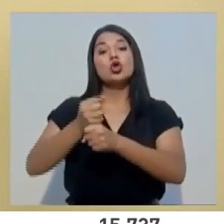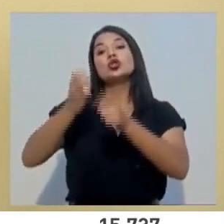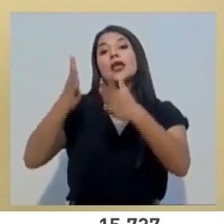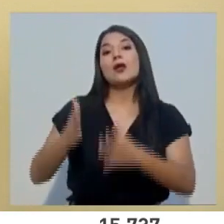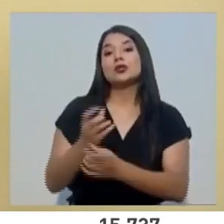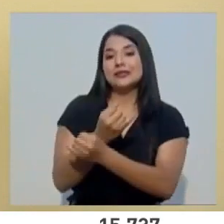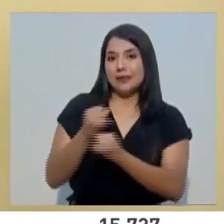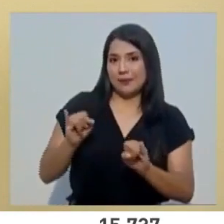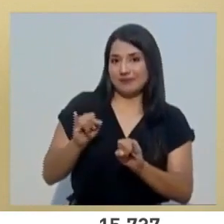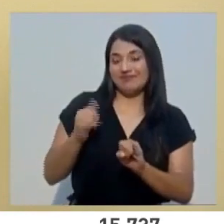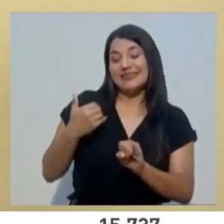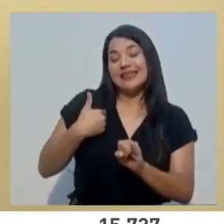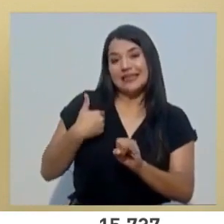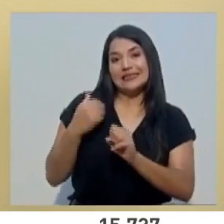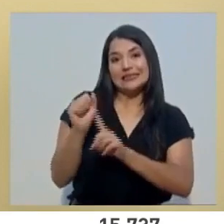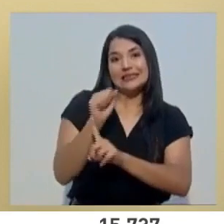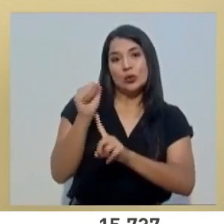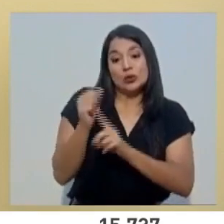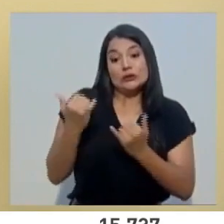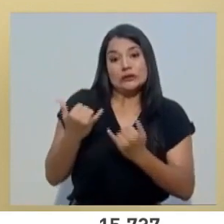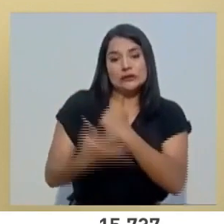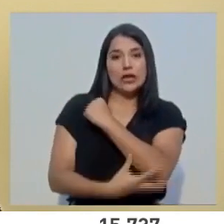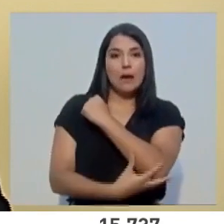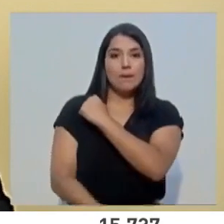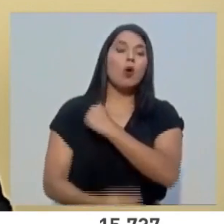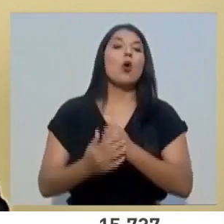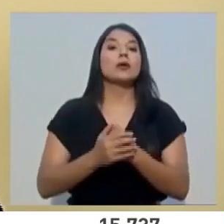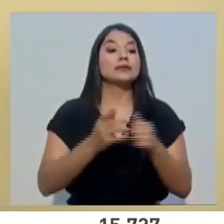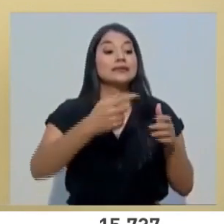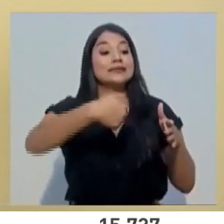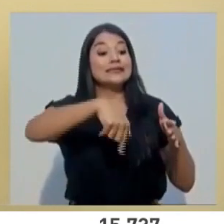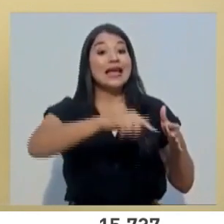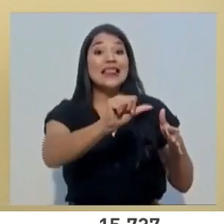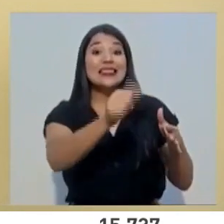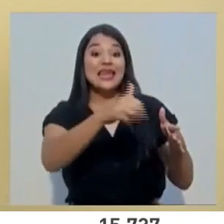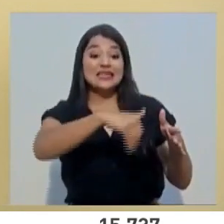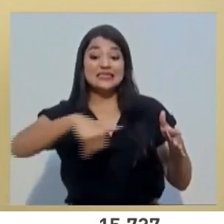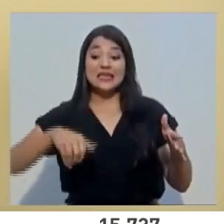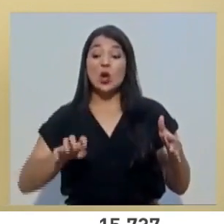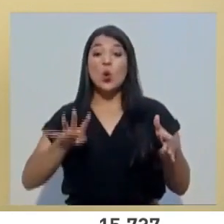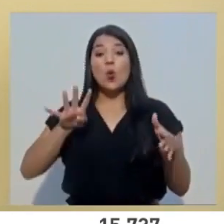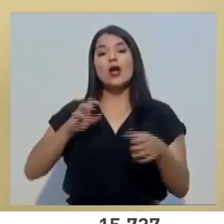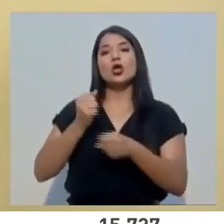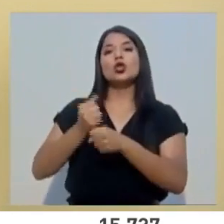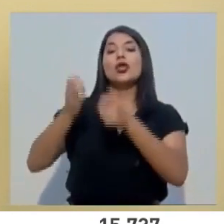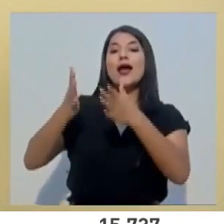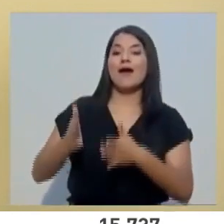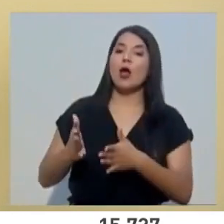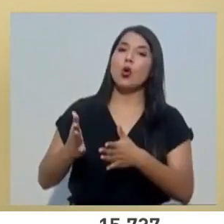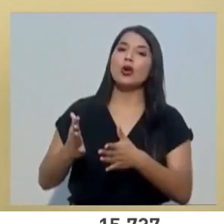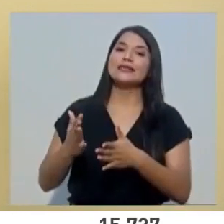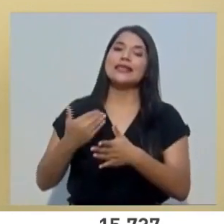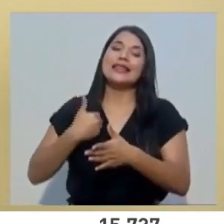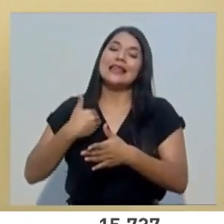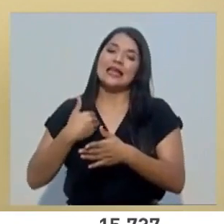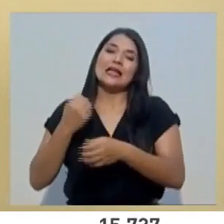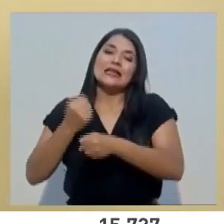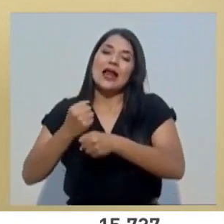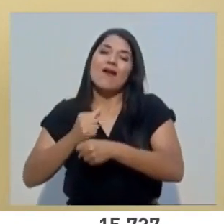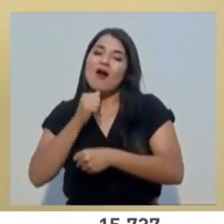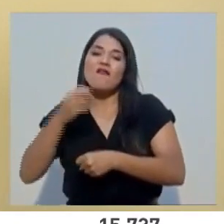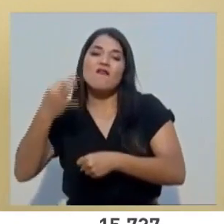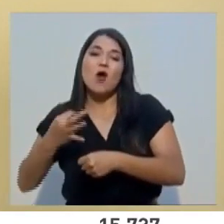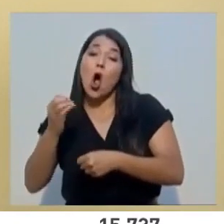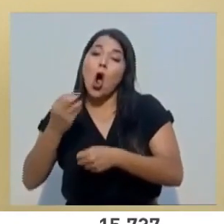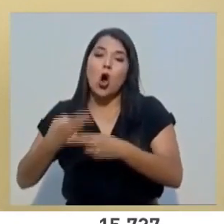en una situación de pobreza, 4 de cada 10 trabajadores informales o temporales, pero también de ese total de